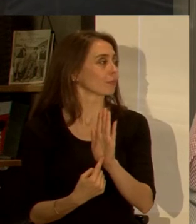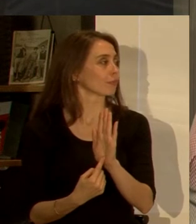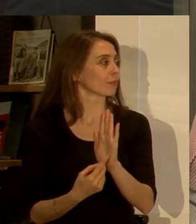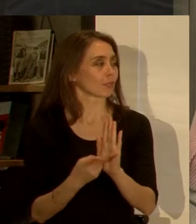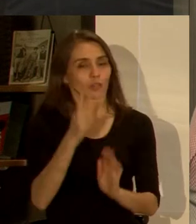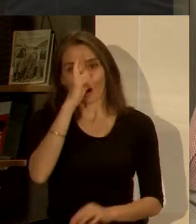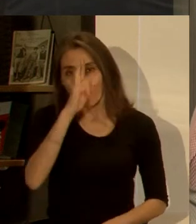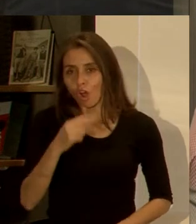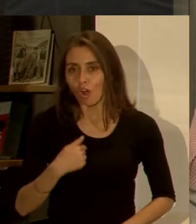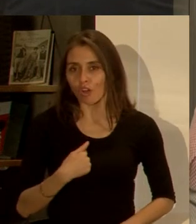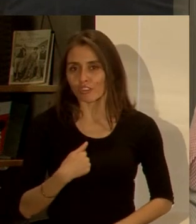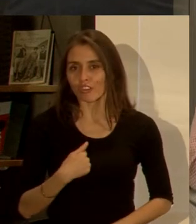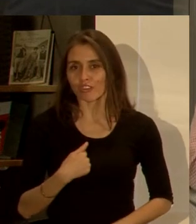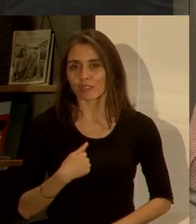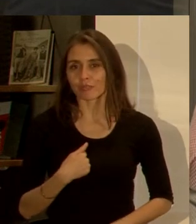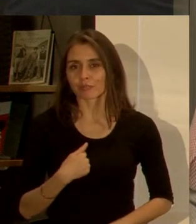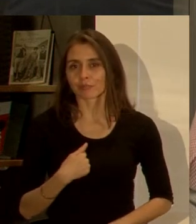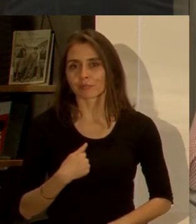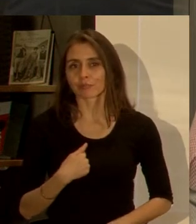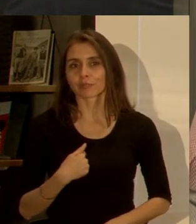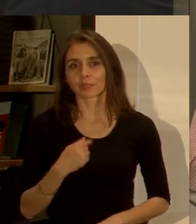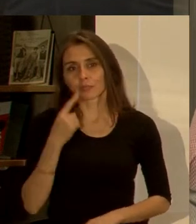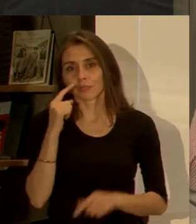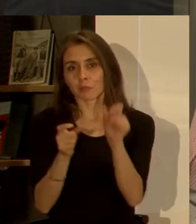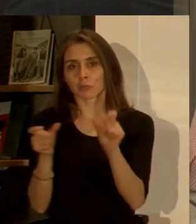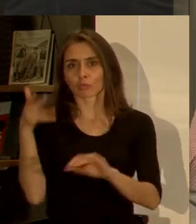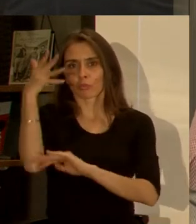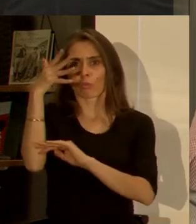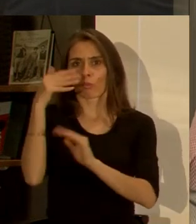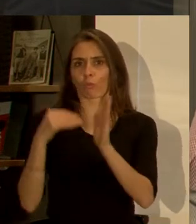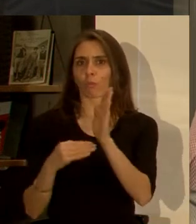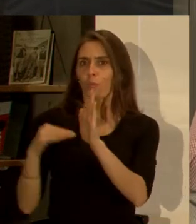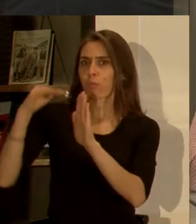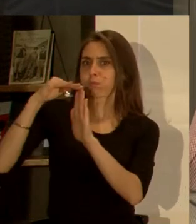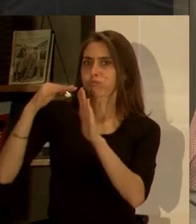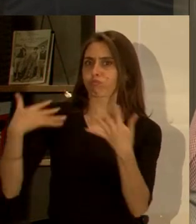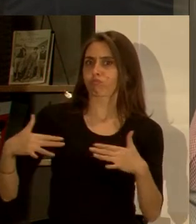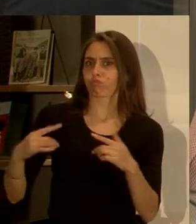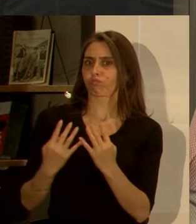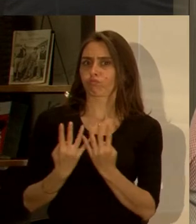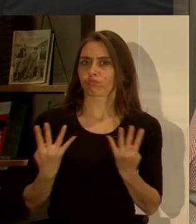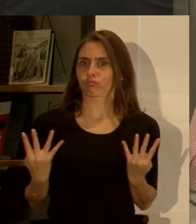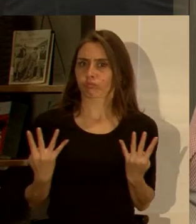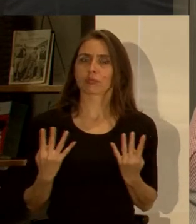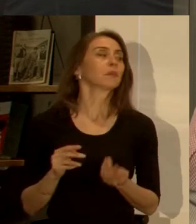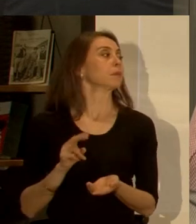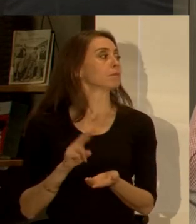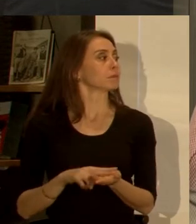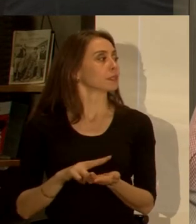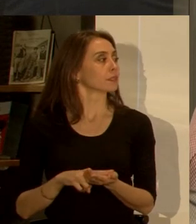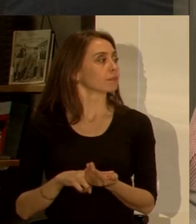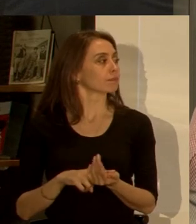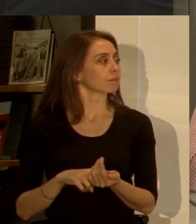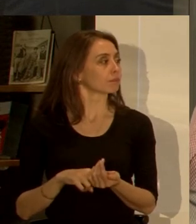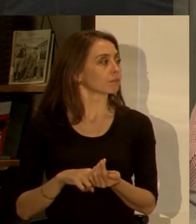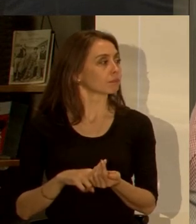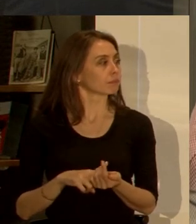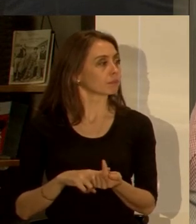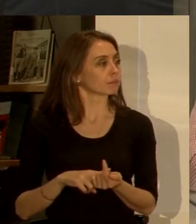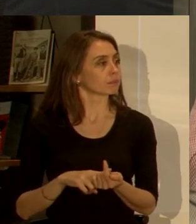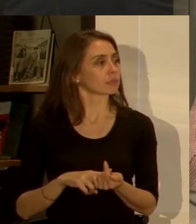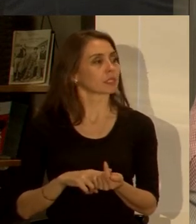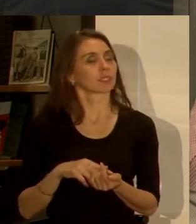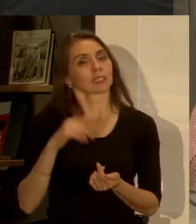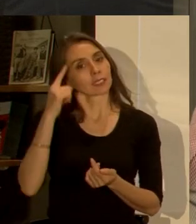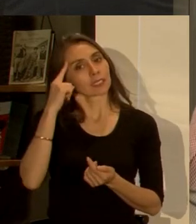Es un honor para mí estar con el nivel de expositores que ha habido en estos paneles. Yo, la verdad es que quiero bajar la